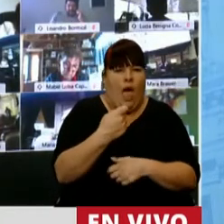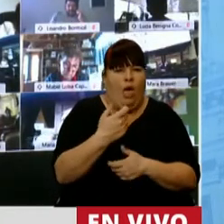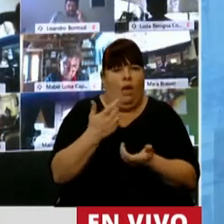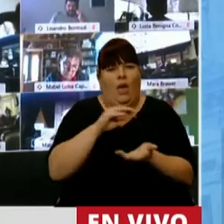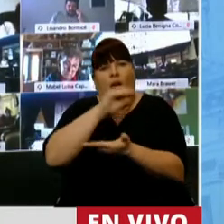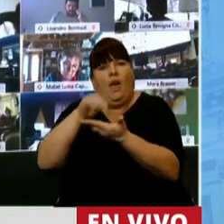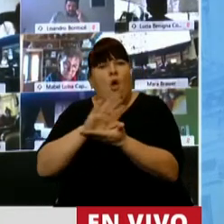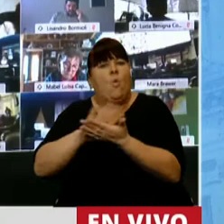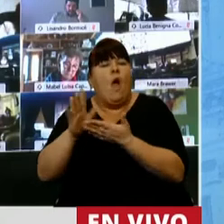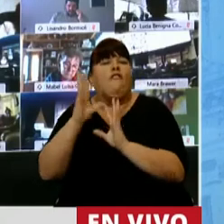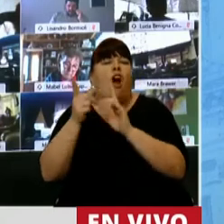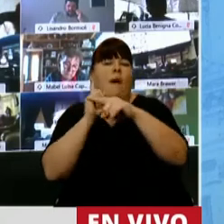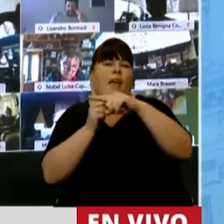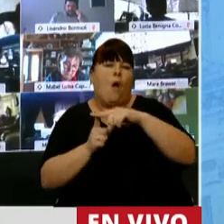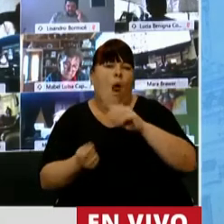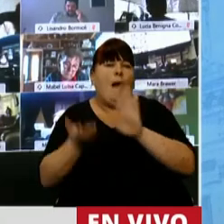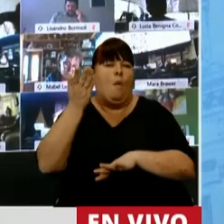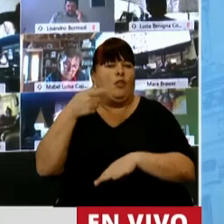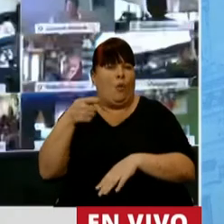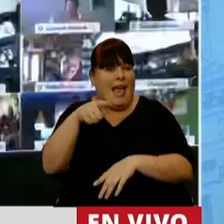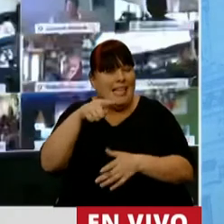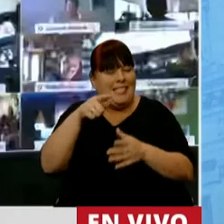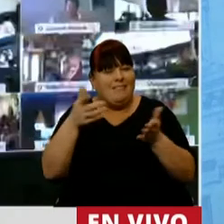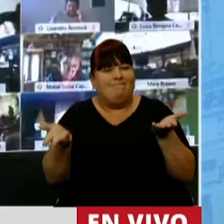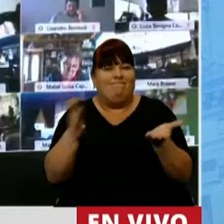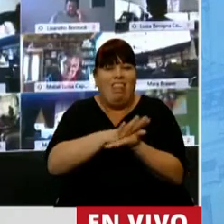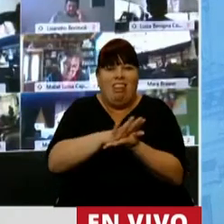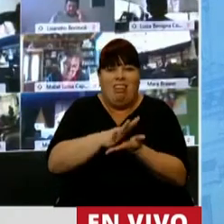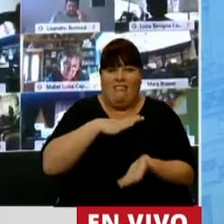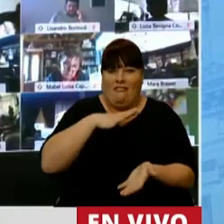tener la nueva fórmula jubilatoria. Es un hueco que tiene este presupuesto.